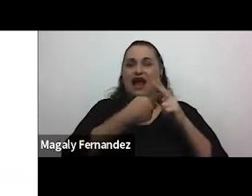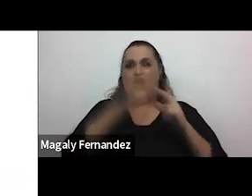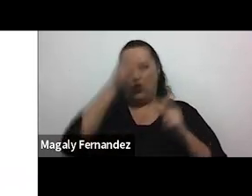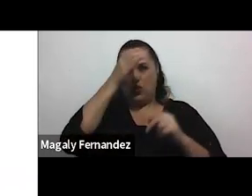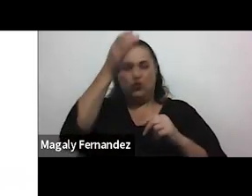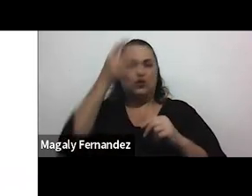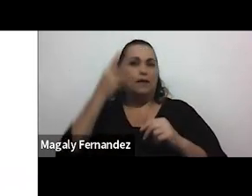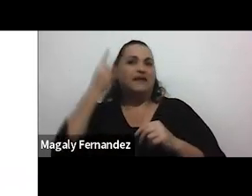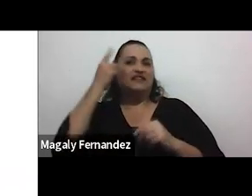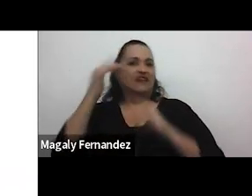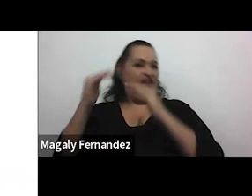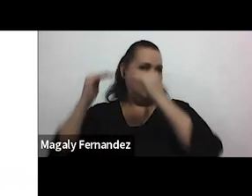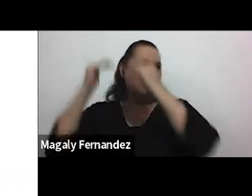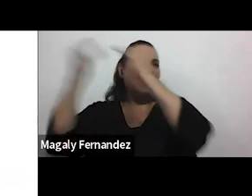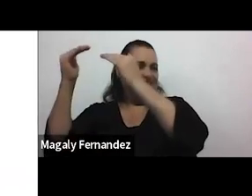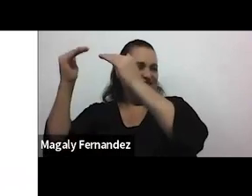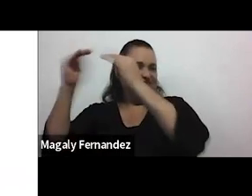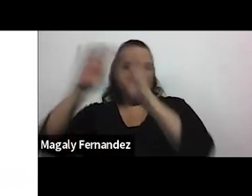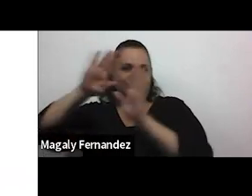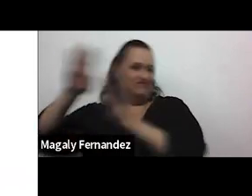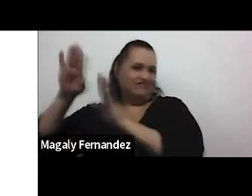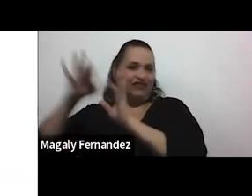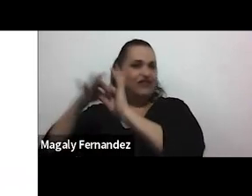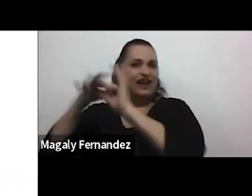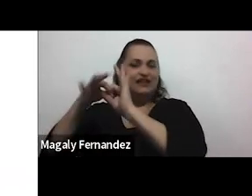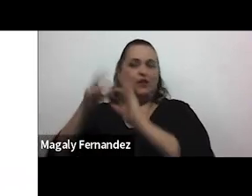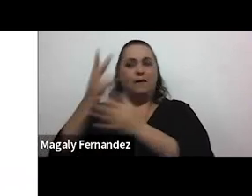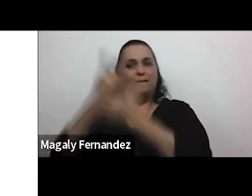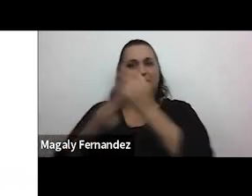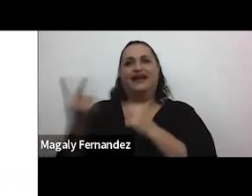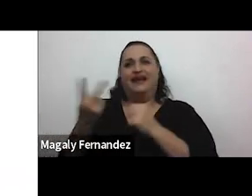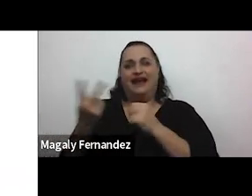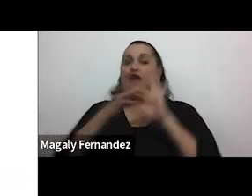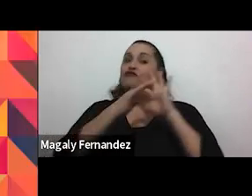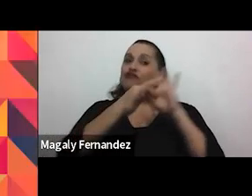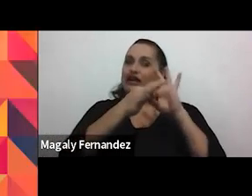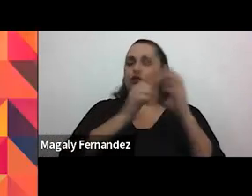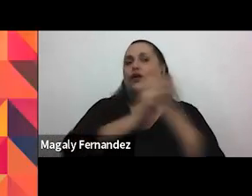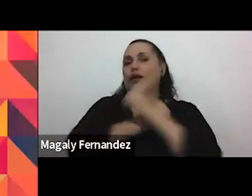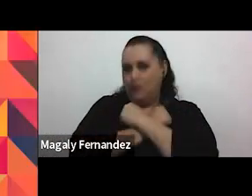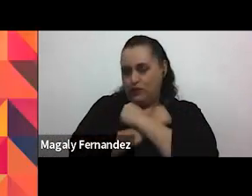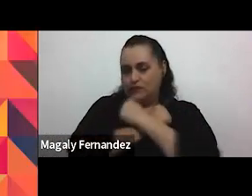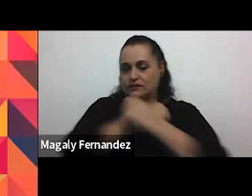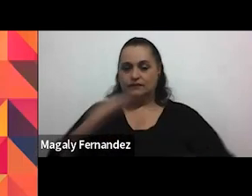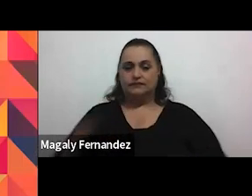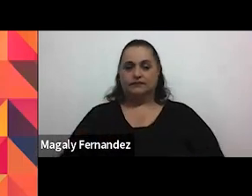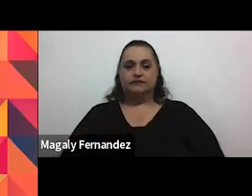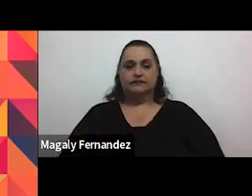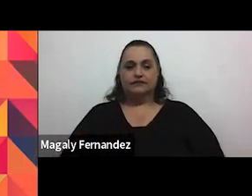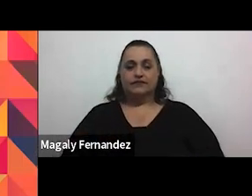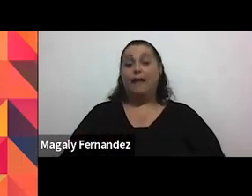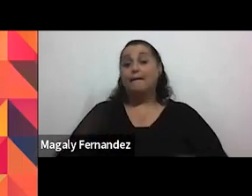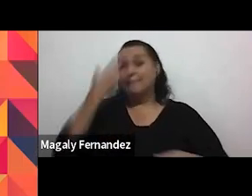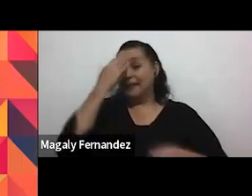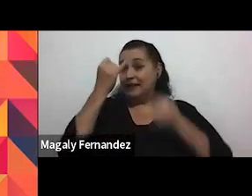patriarcal en cuanto a lo que es una relación de pareja o a lo que es una relación amorosa y bueno para